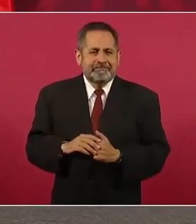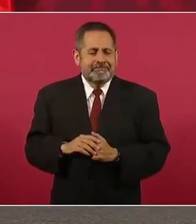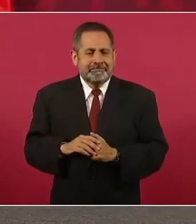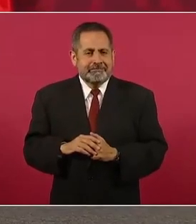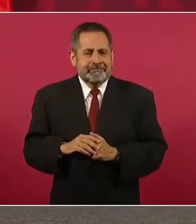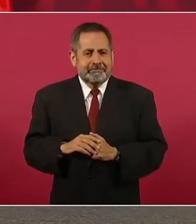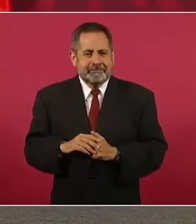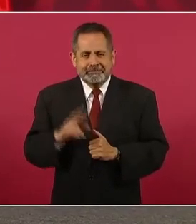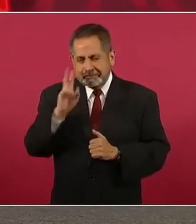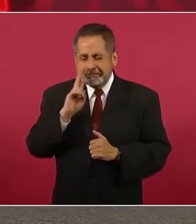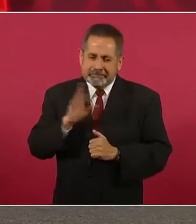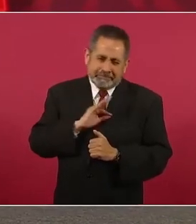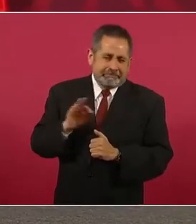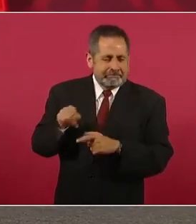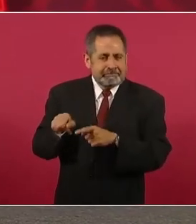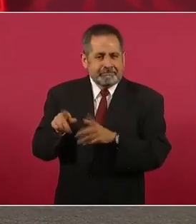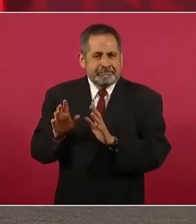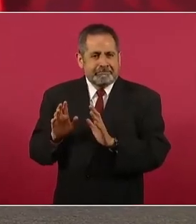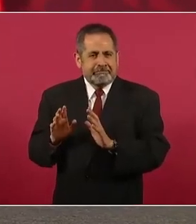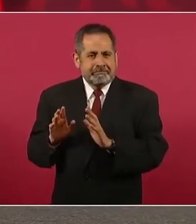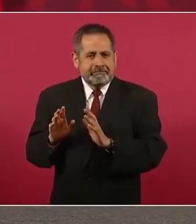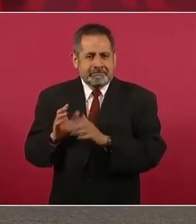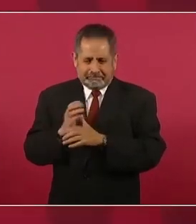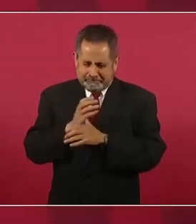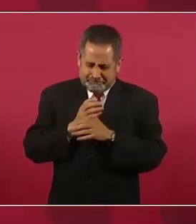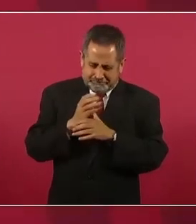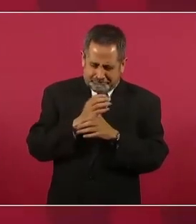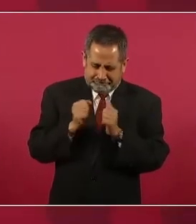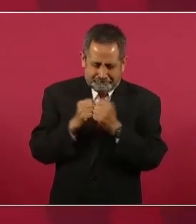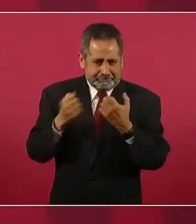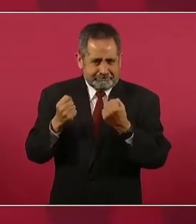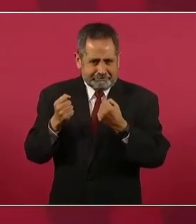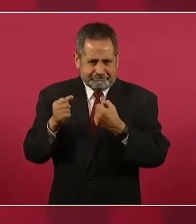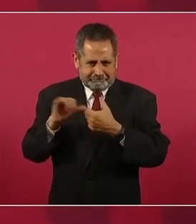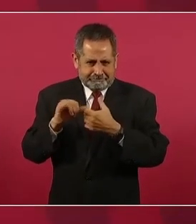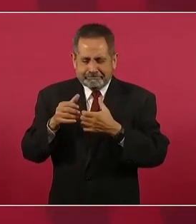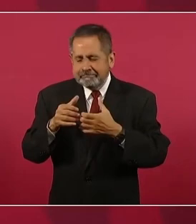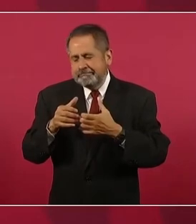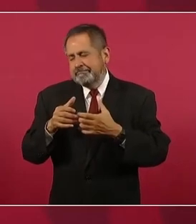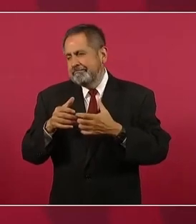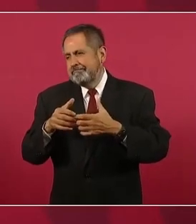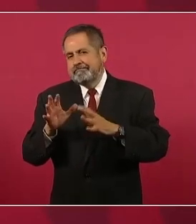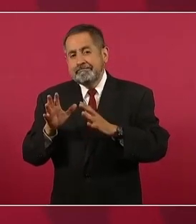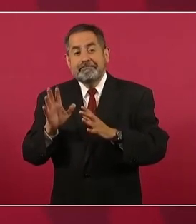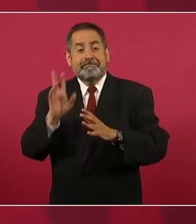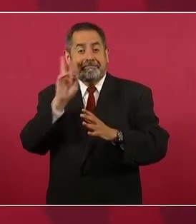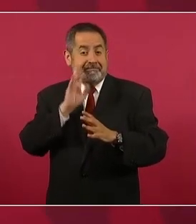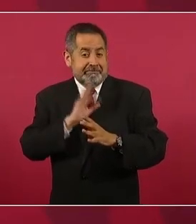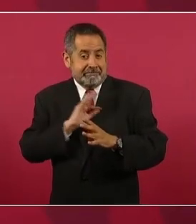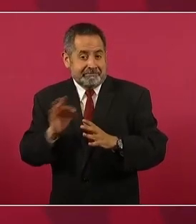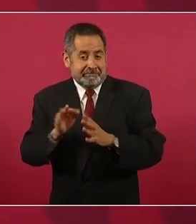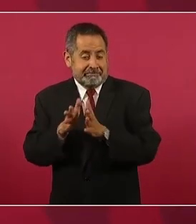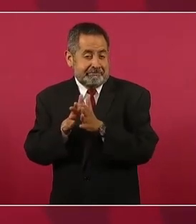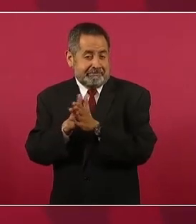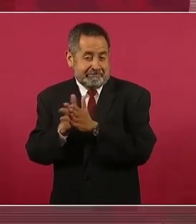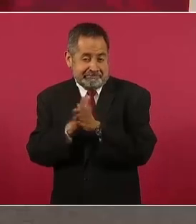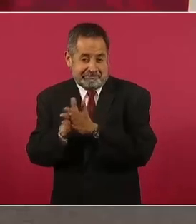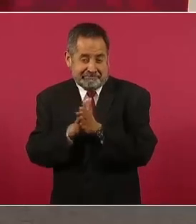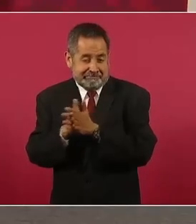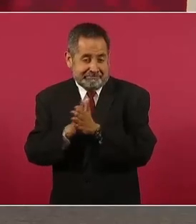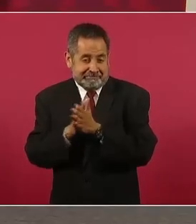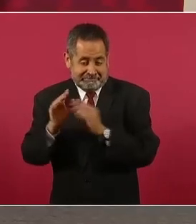Y si se puede, un café con leche. Y si se puede más, un chocolate.